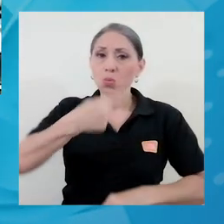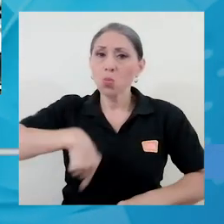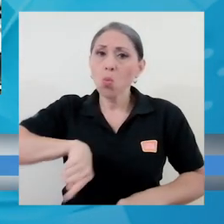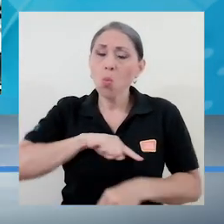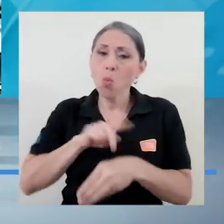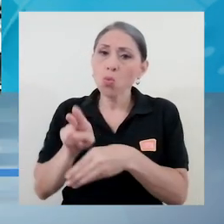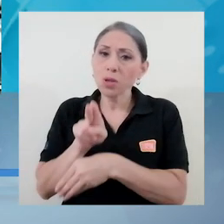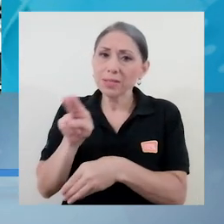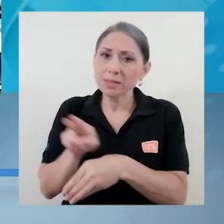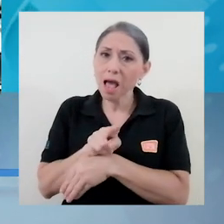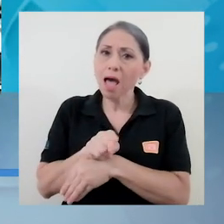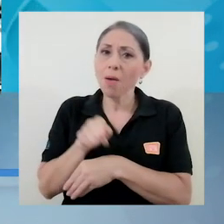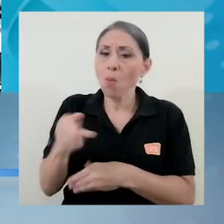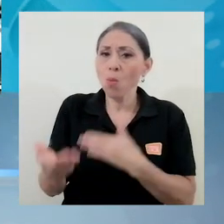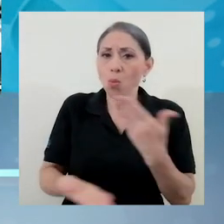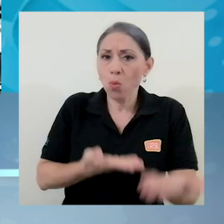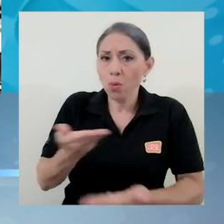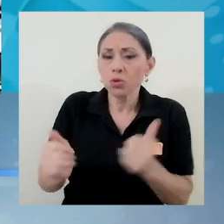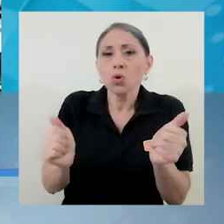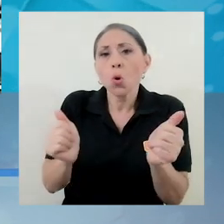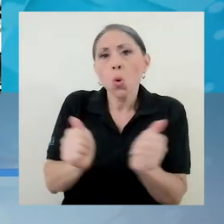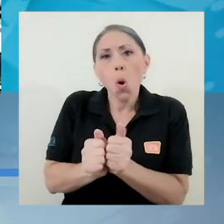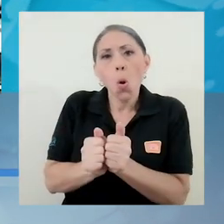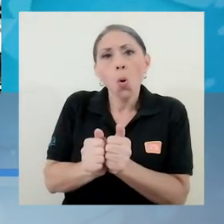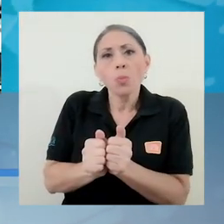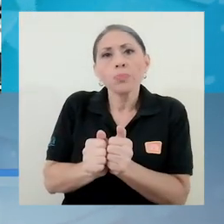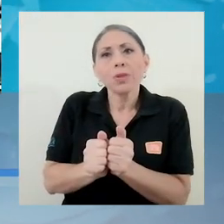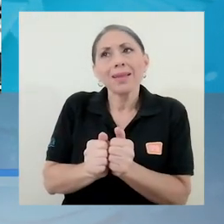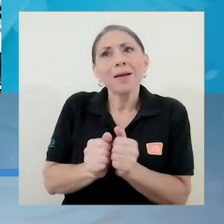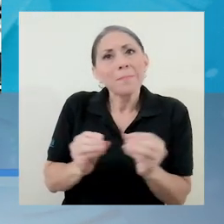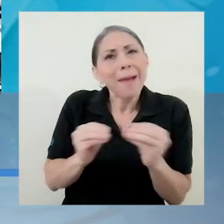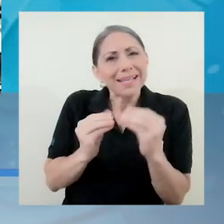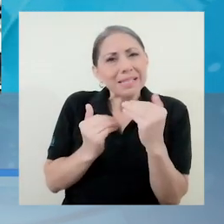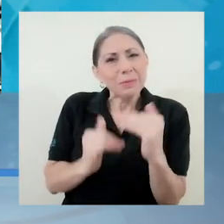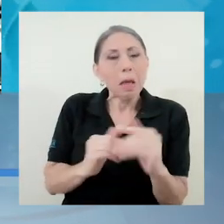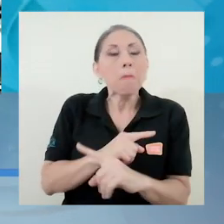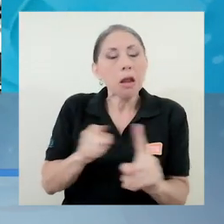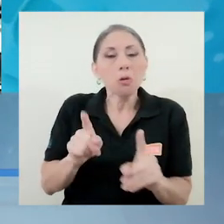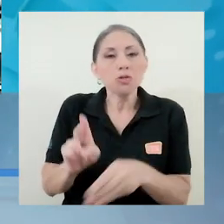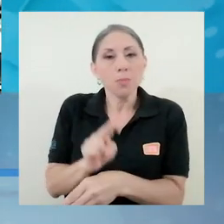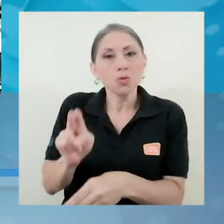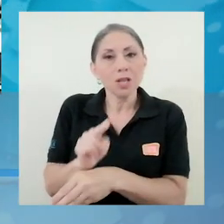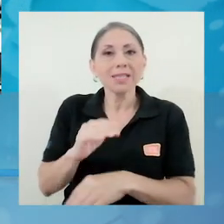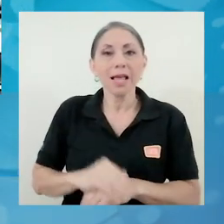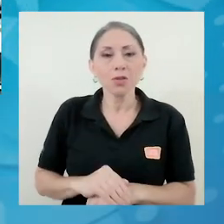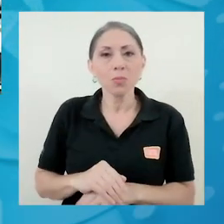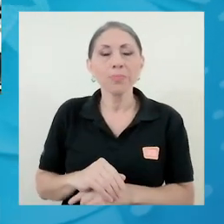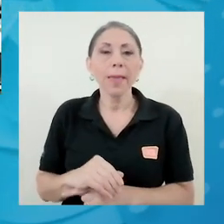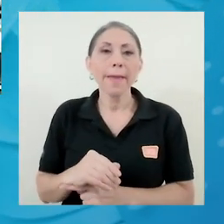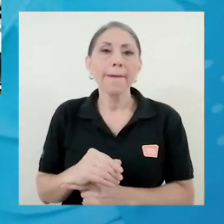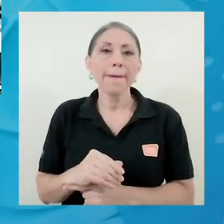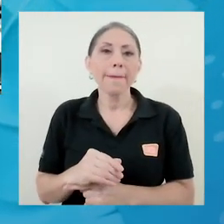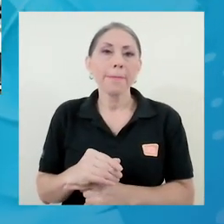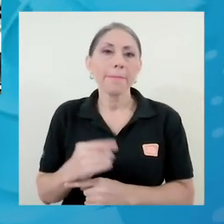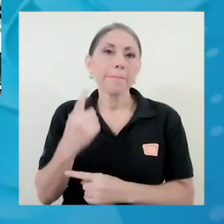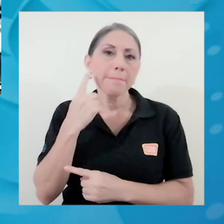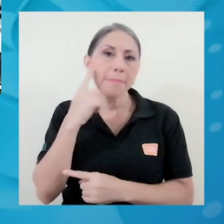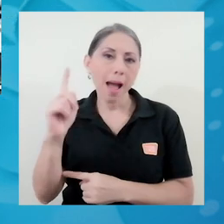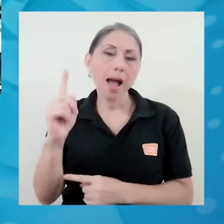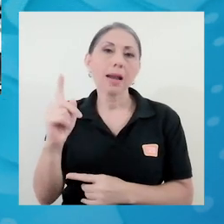también utilizando este servicio con un poquito más de reservas, pero lo estamos utilizando para